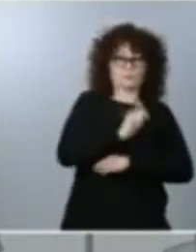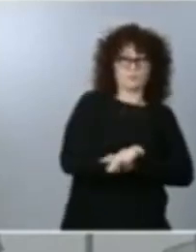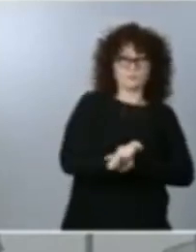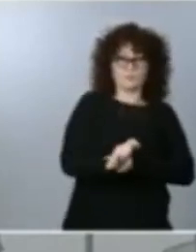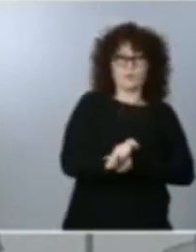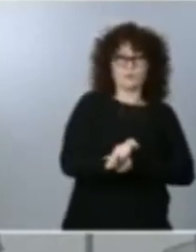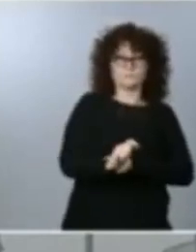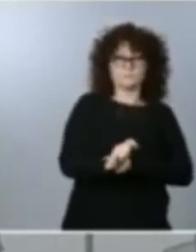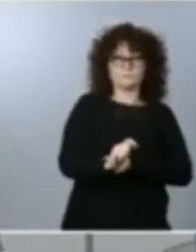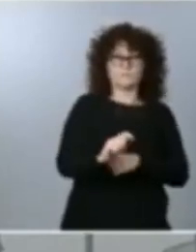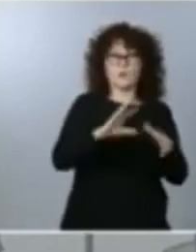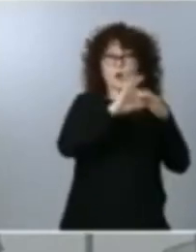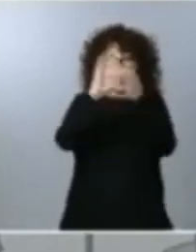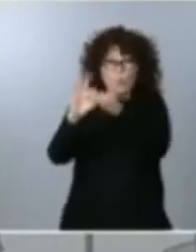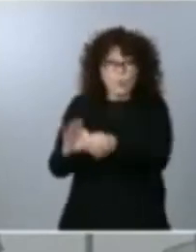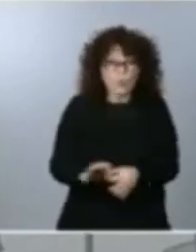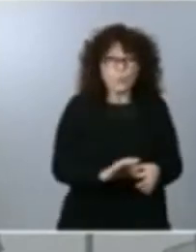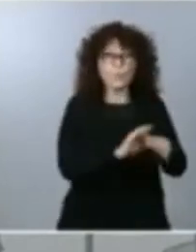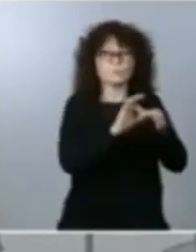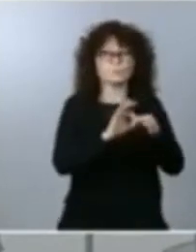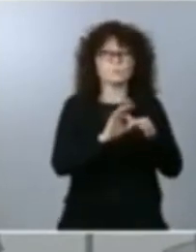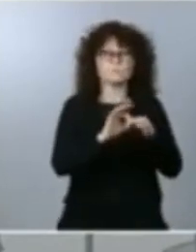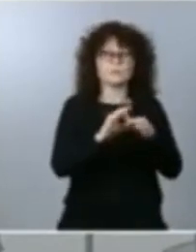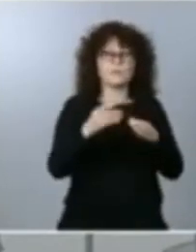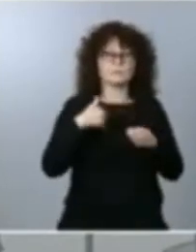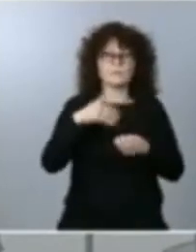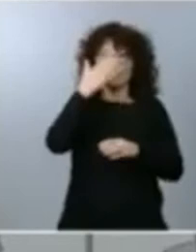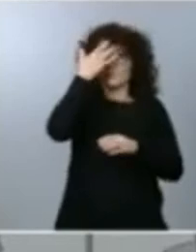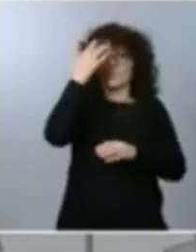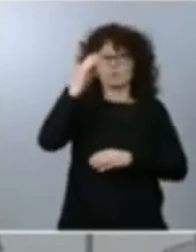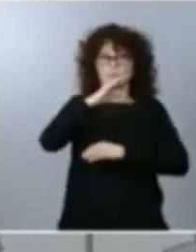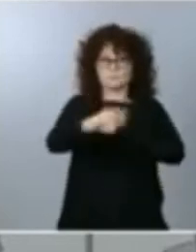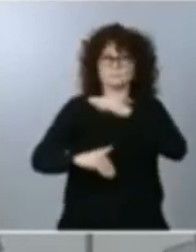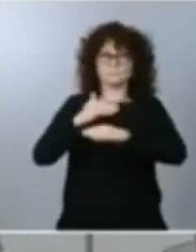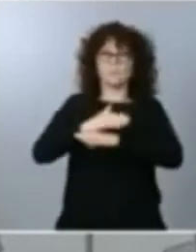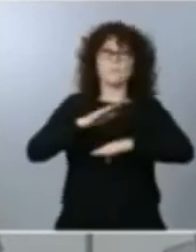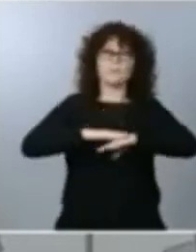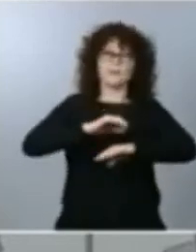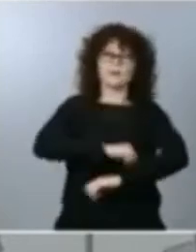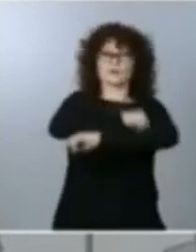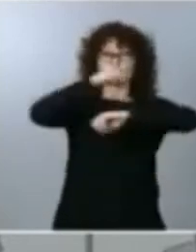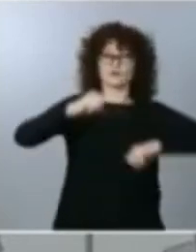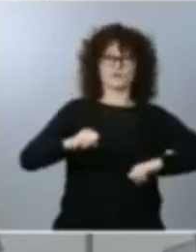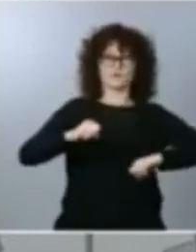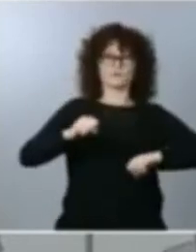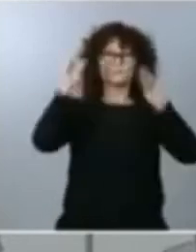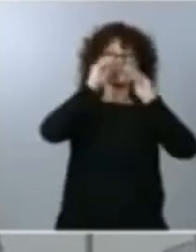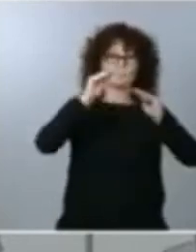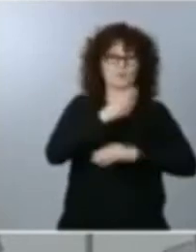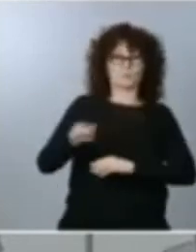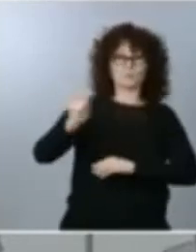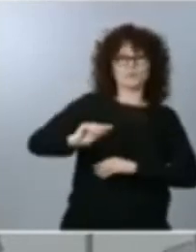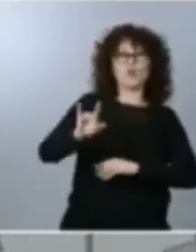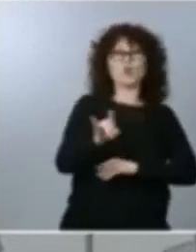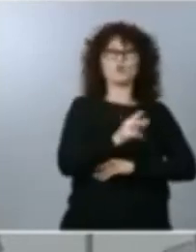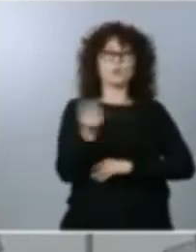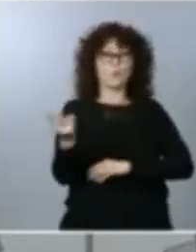de una vez por todas dar un salto y consolidar la formación profesional dual en España que está absolutamente